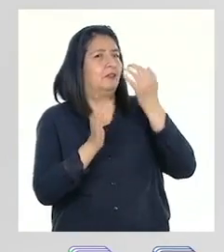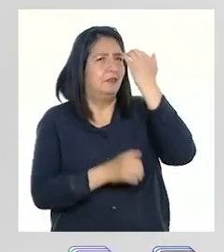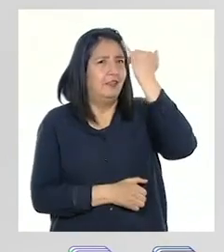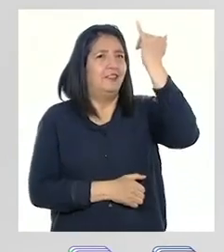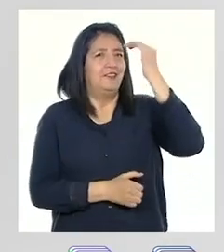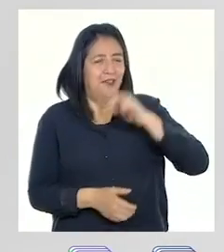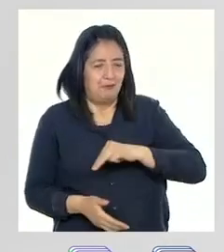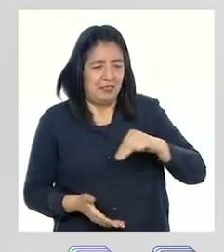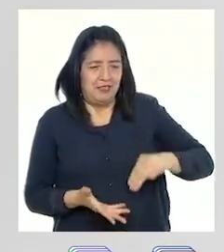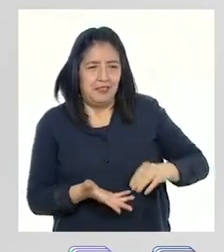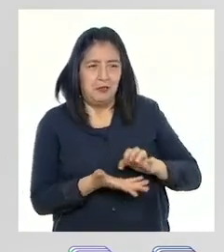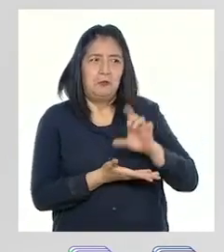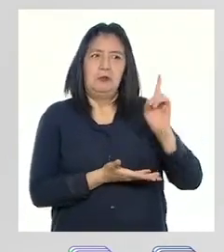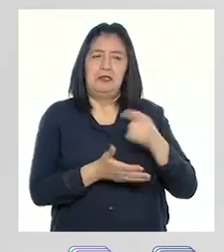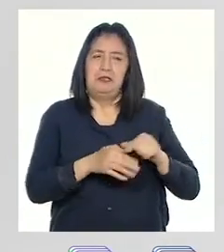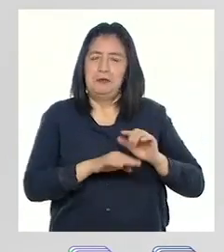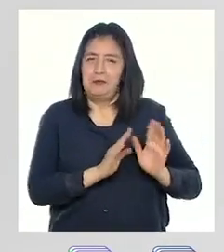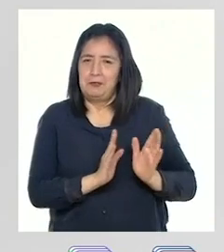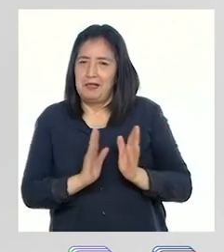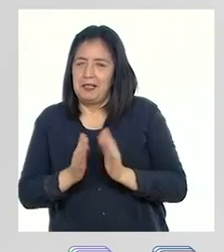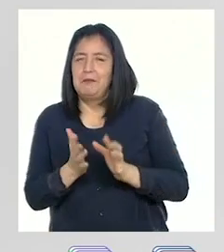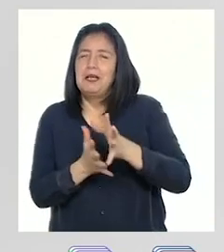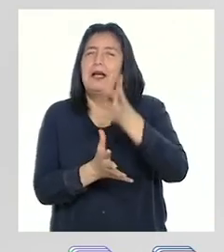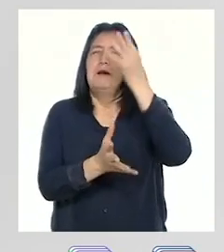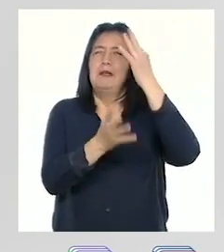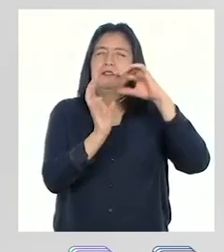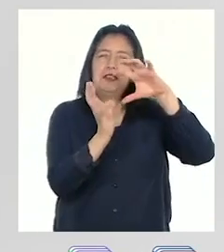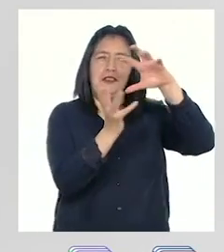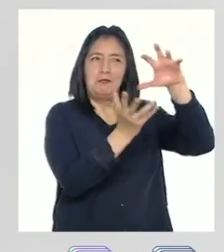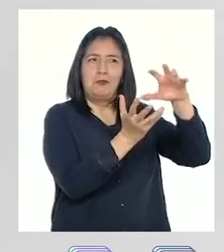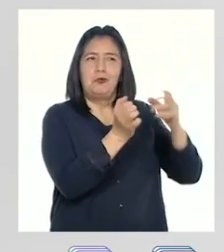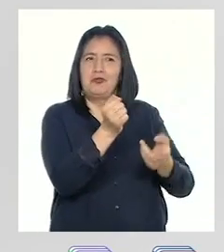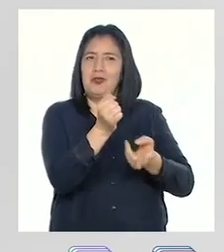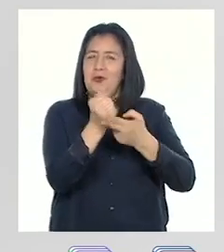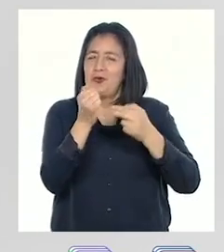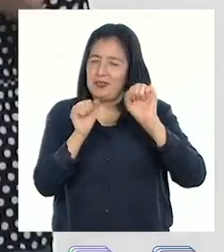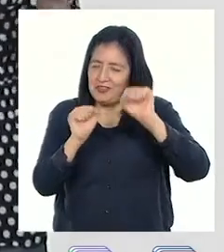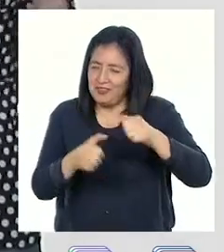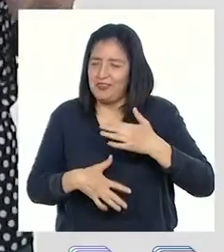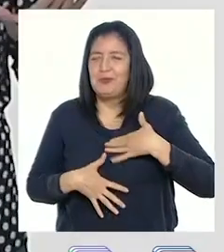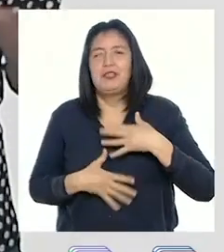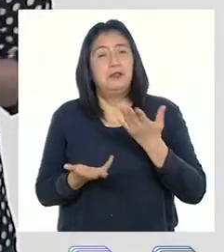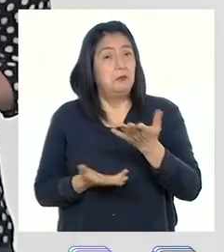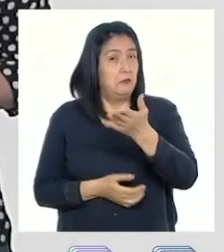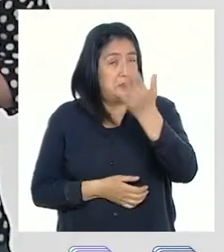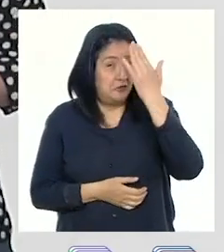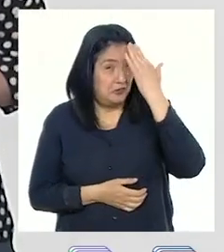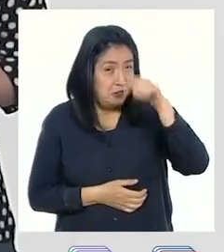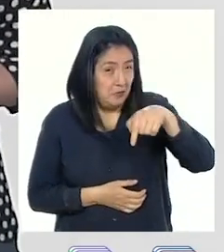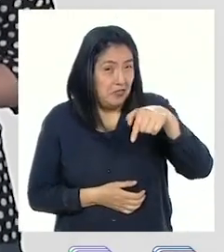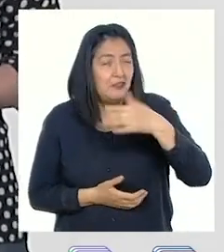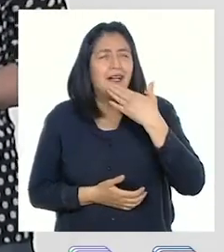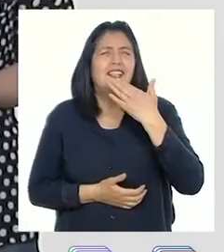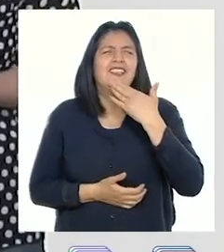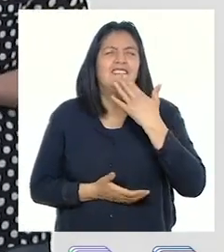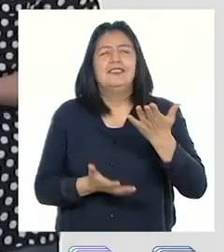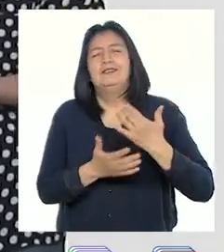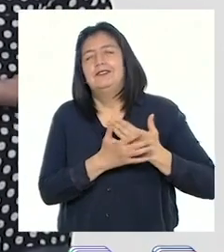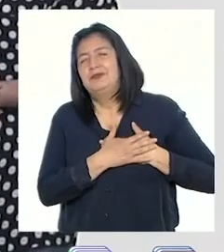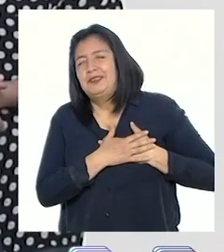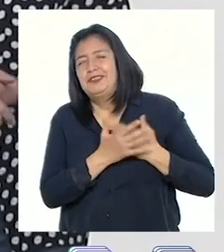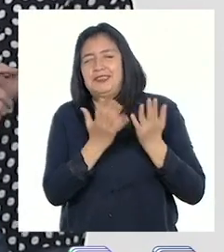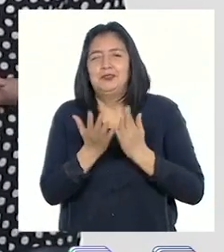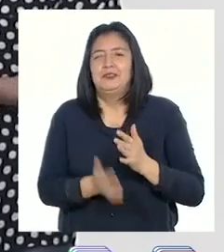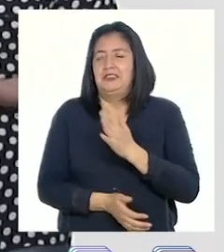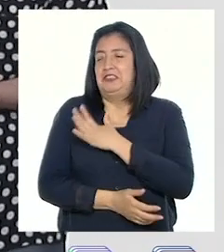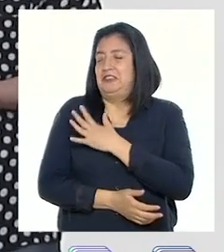iniciativa del Ministerio de Educación diseñada para aprender sobre el mundo de una forma segura y divertida. Como bien saben, este programa está dirigido a nuestros queridos